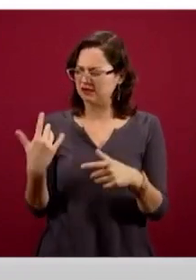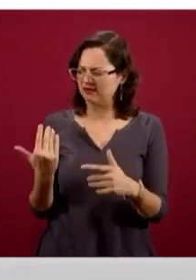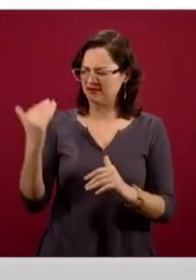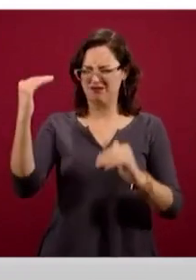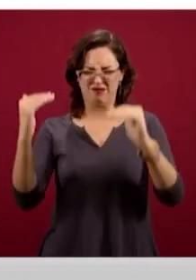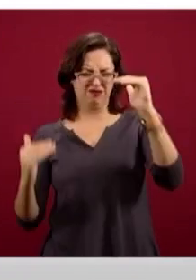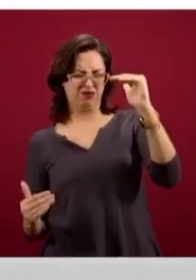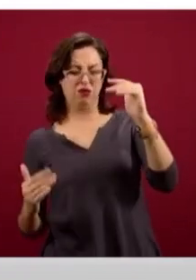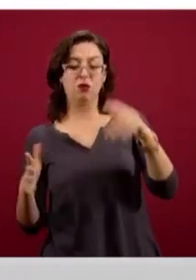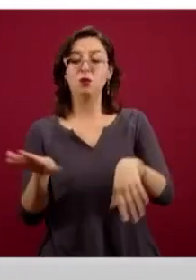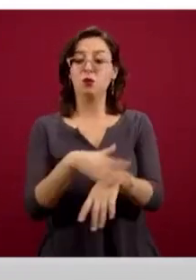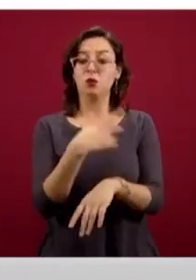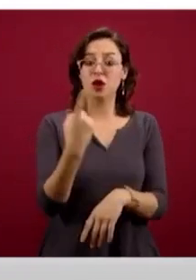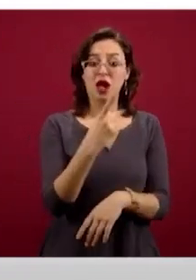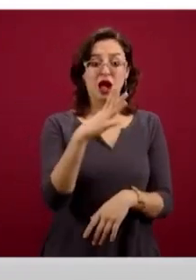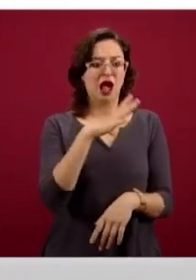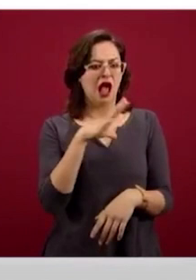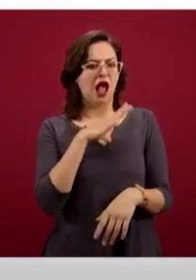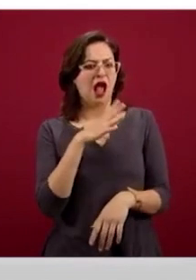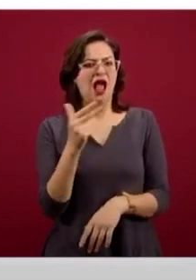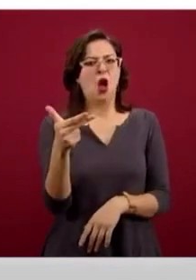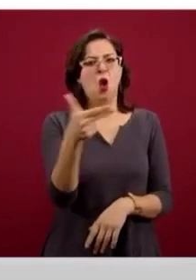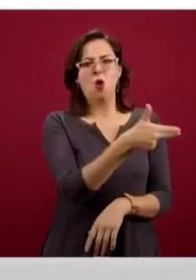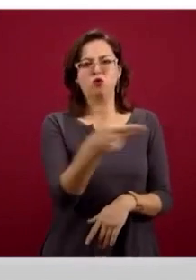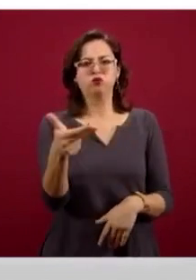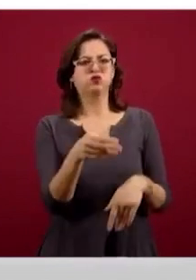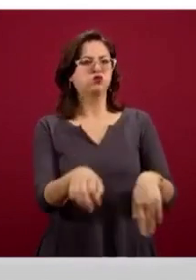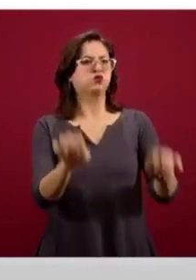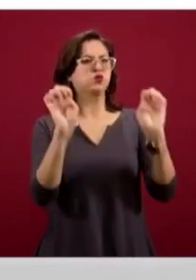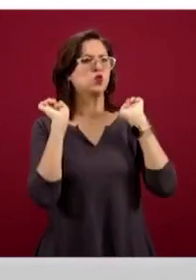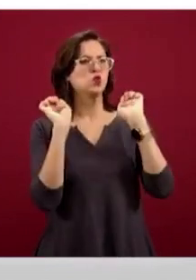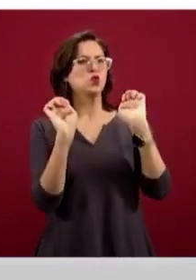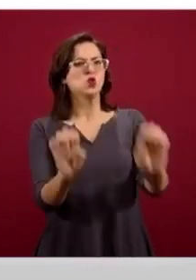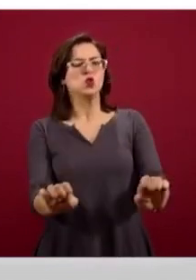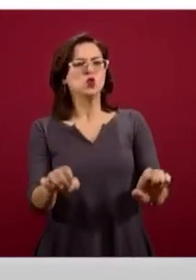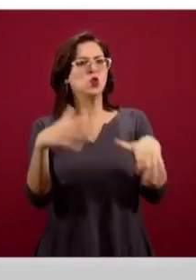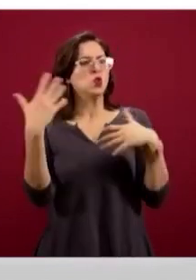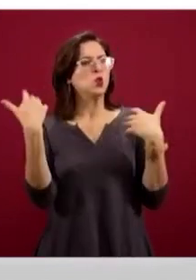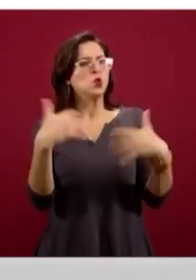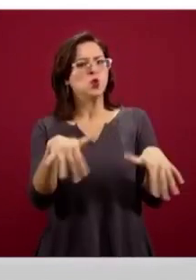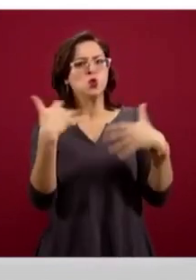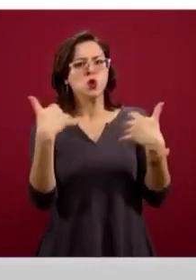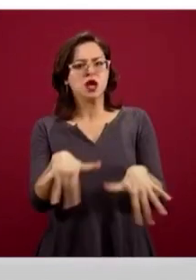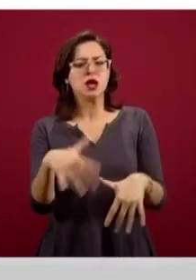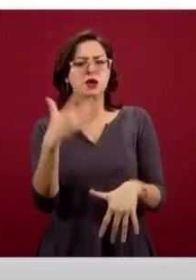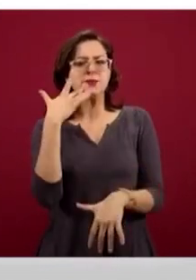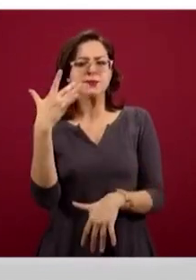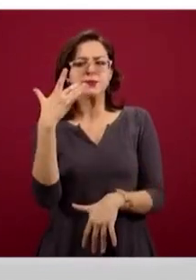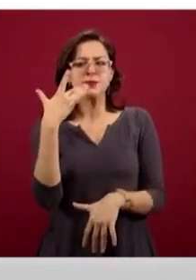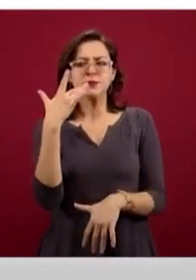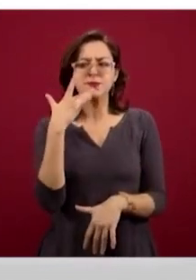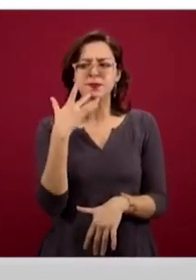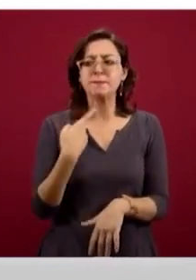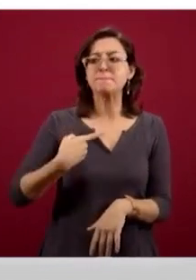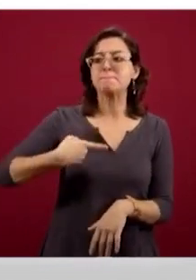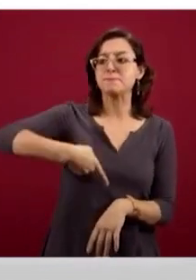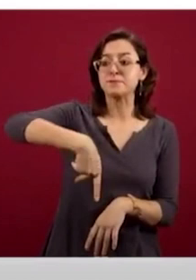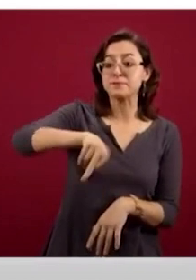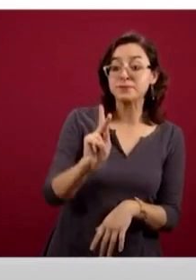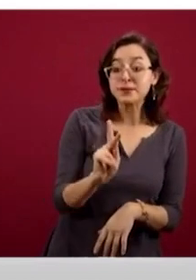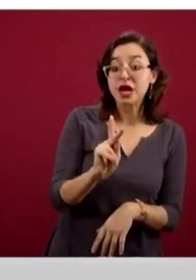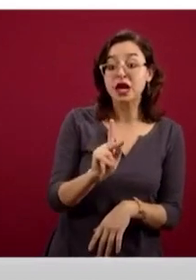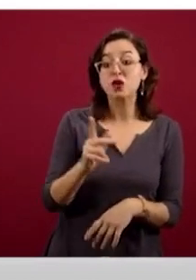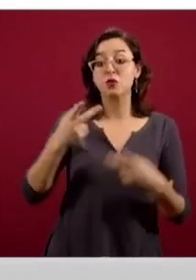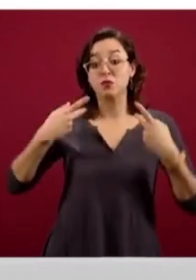grandes complejos de hoteles de primera clase mundial, pero a su vez la población que sirve o que